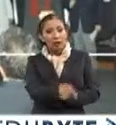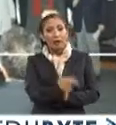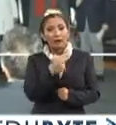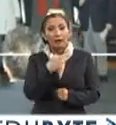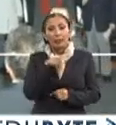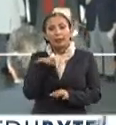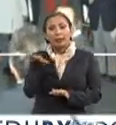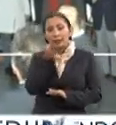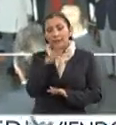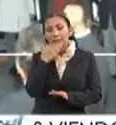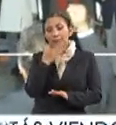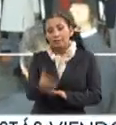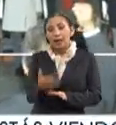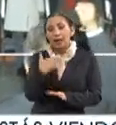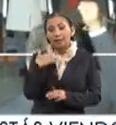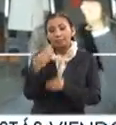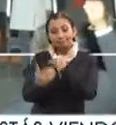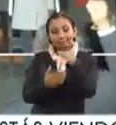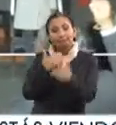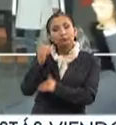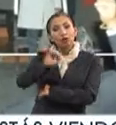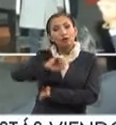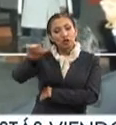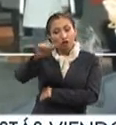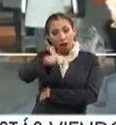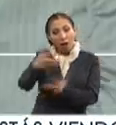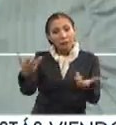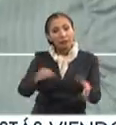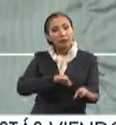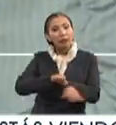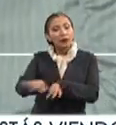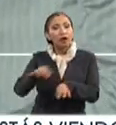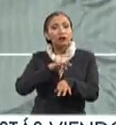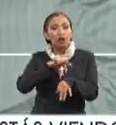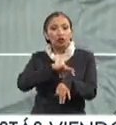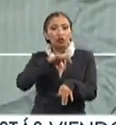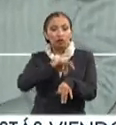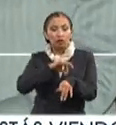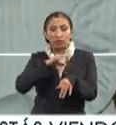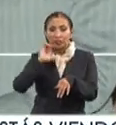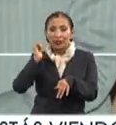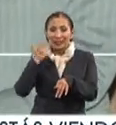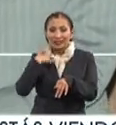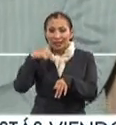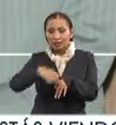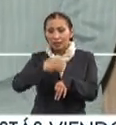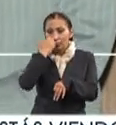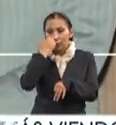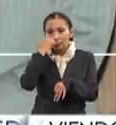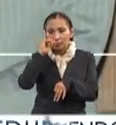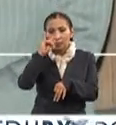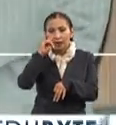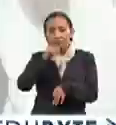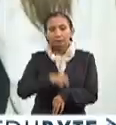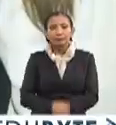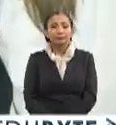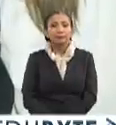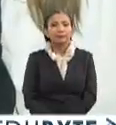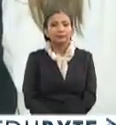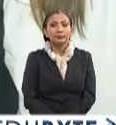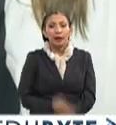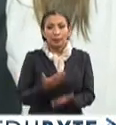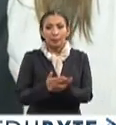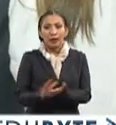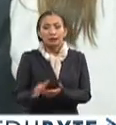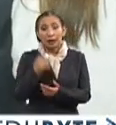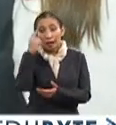el adecuado desempeño profesional de los médicos empresados fuente de virus. Bueno,